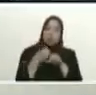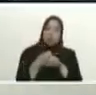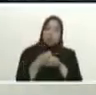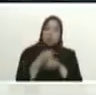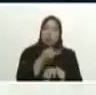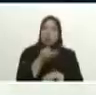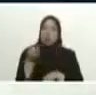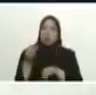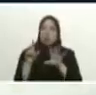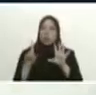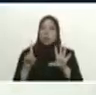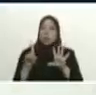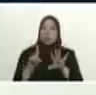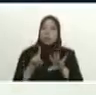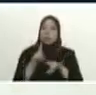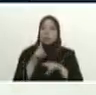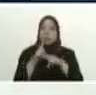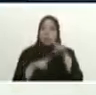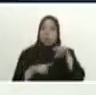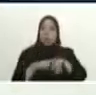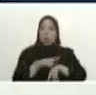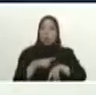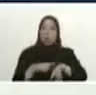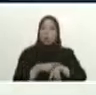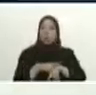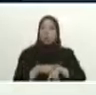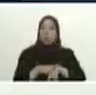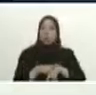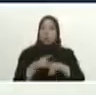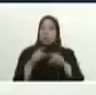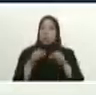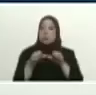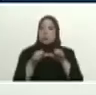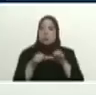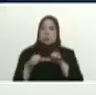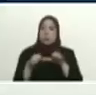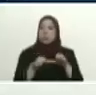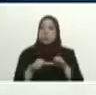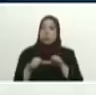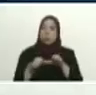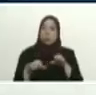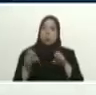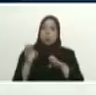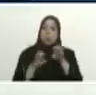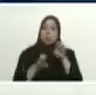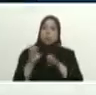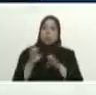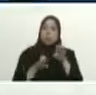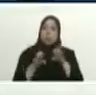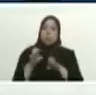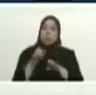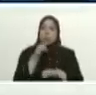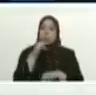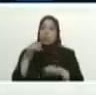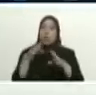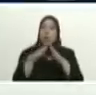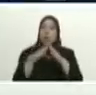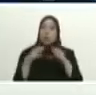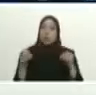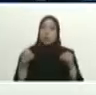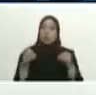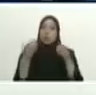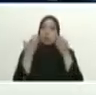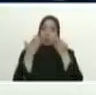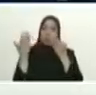6 horas y media intensa revisamos todo el